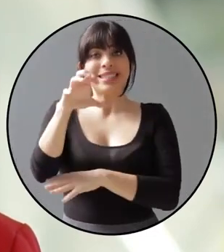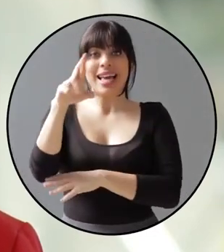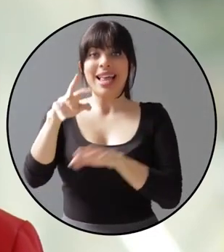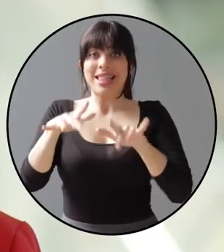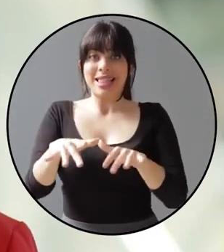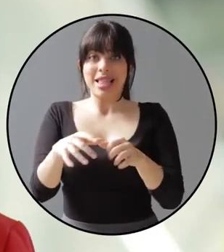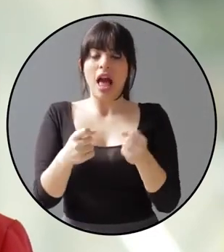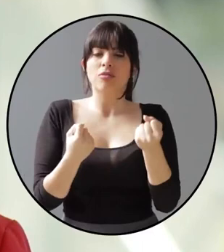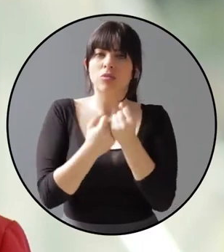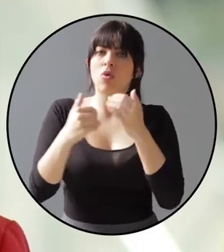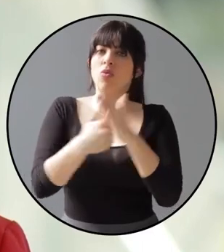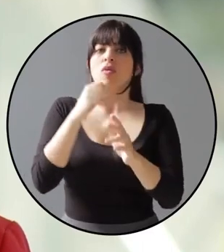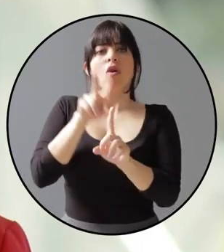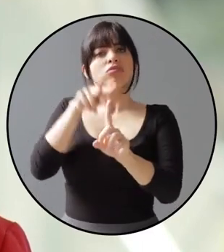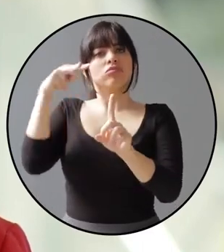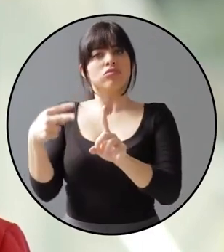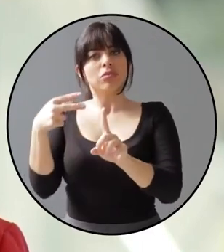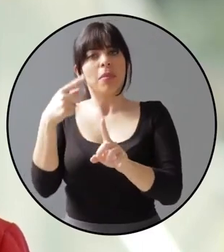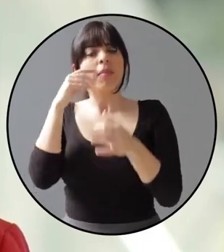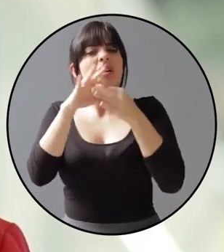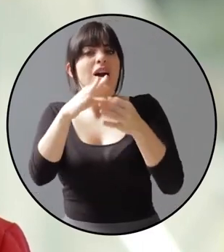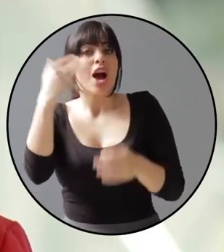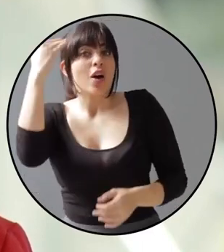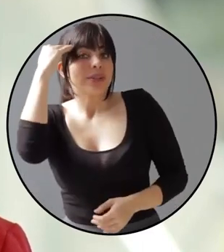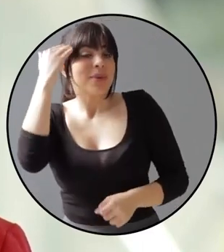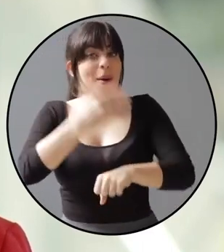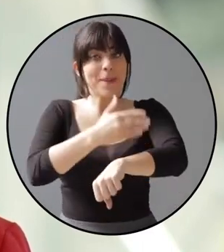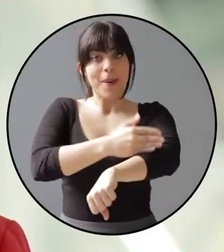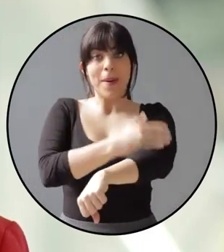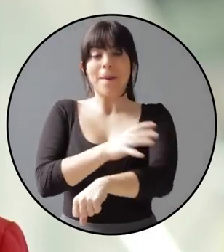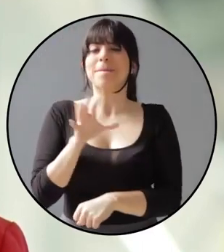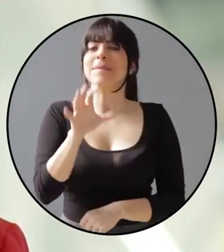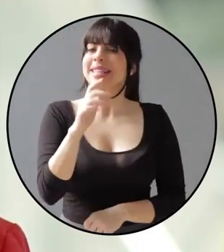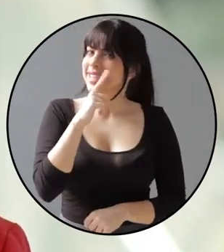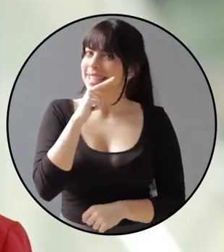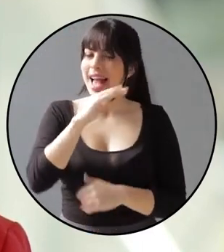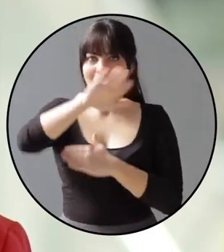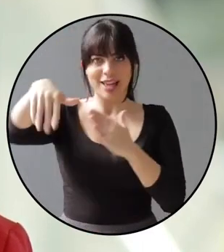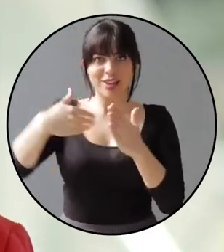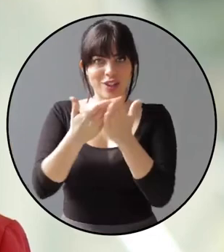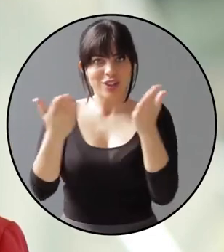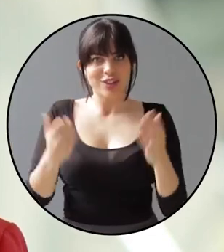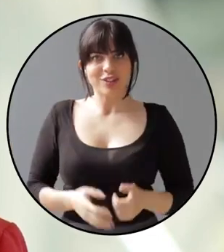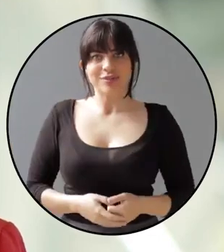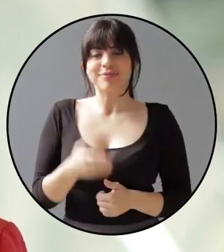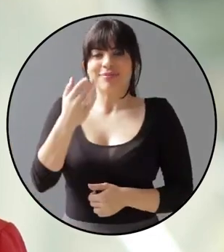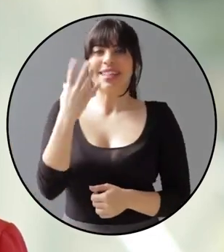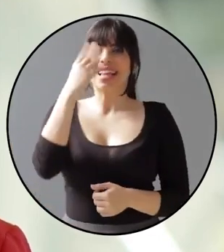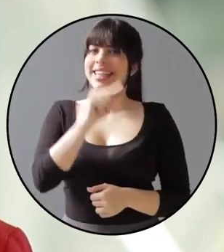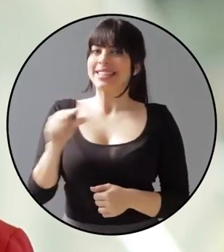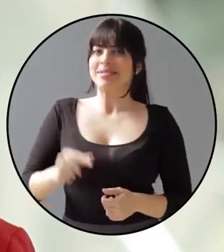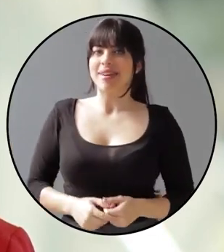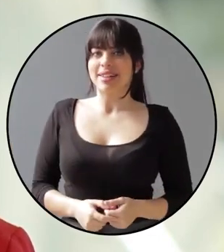Digital apuesta por un nuevo paradigma donde el conocimiento y el progreso le pertenecen a todas y a todos.